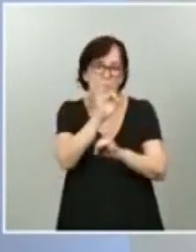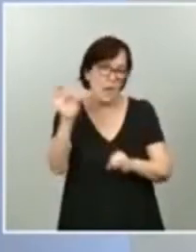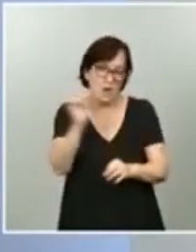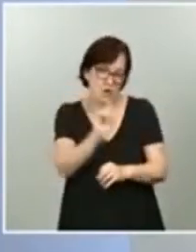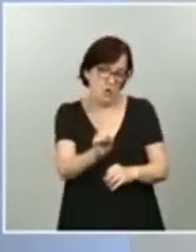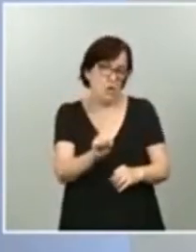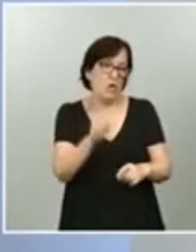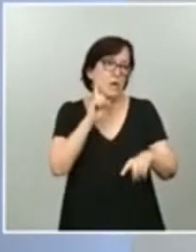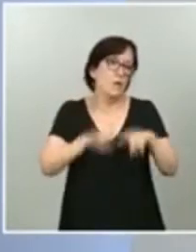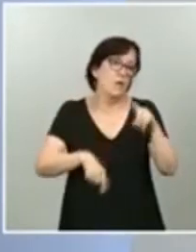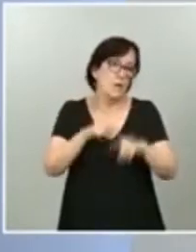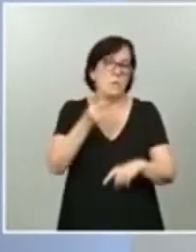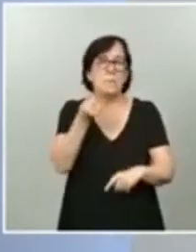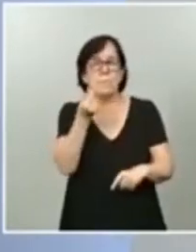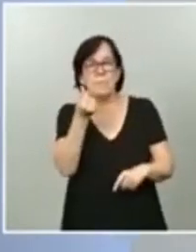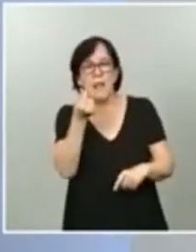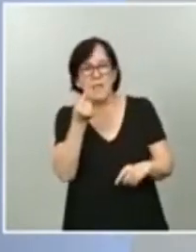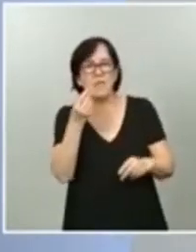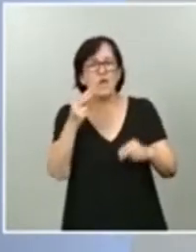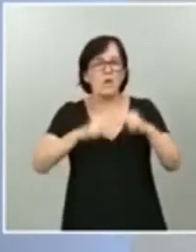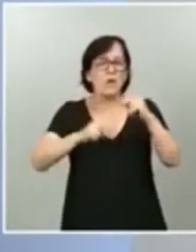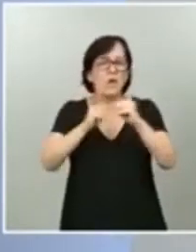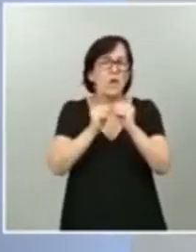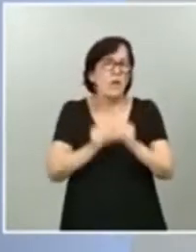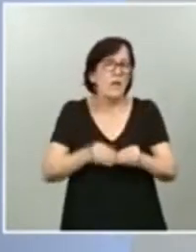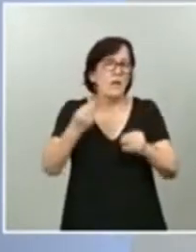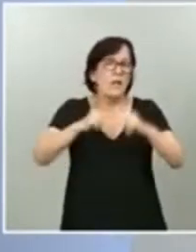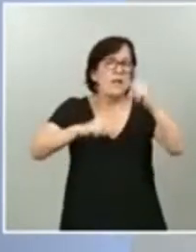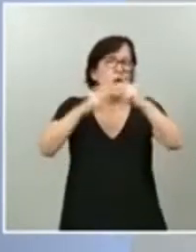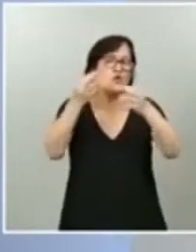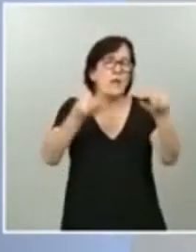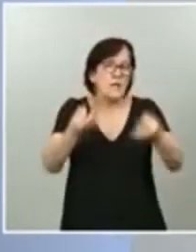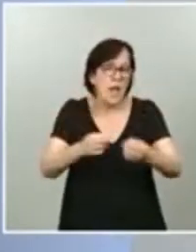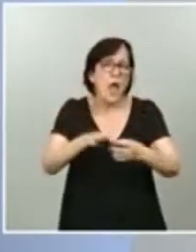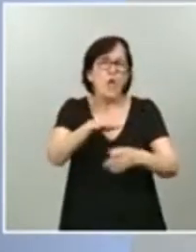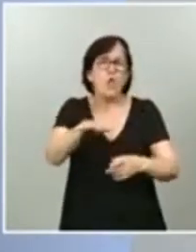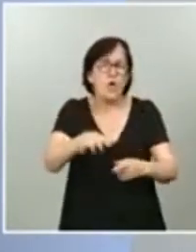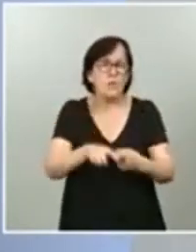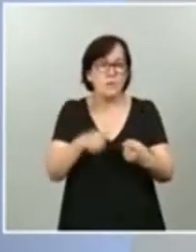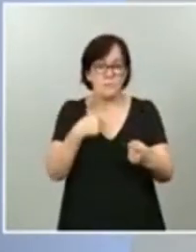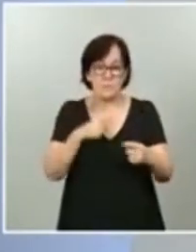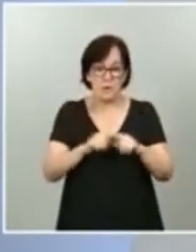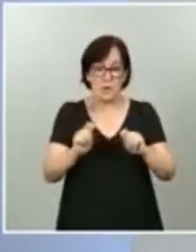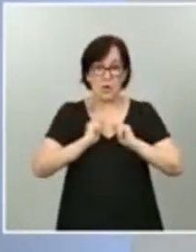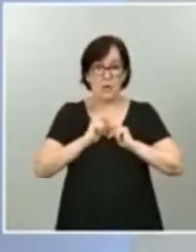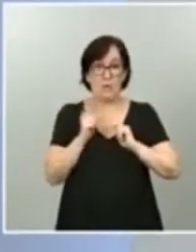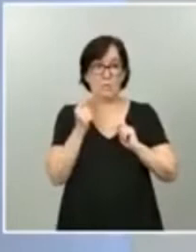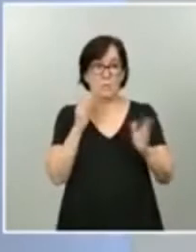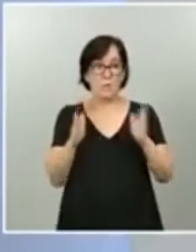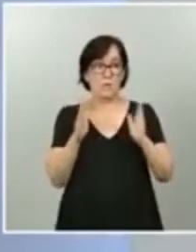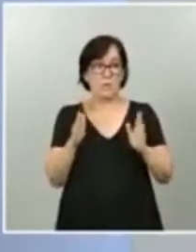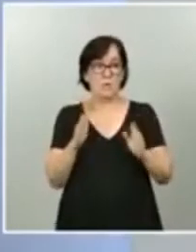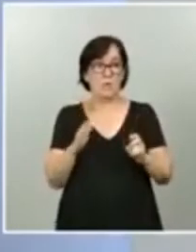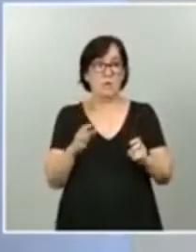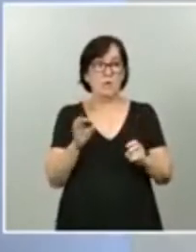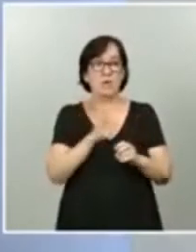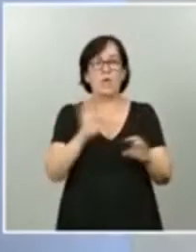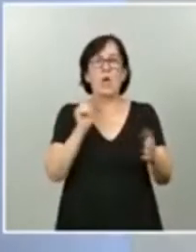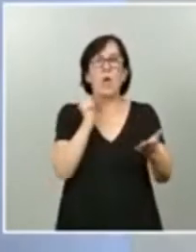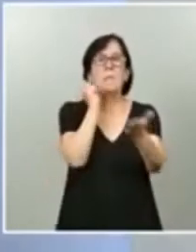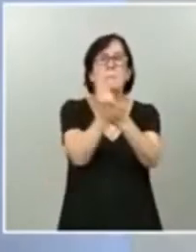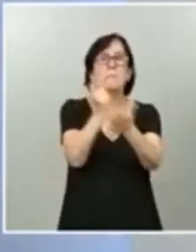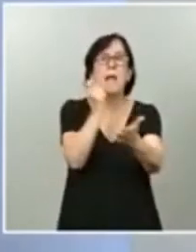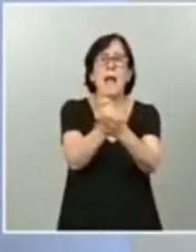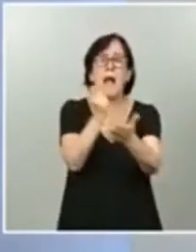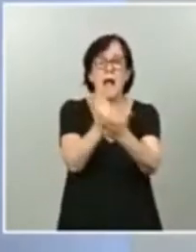los precios, de lo que se construya, donde se construya, pero que nos permite, en un momento dado, que incluso no tengan que pagar los